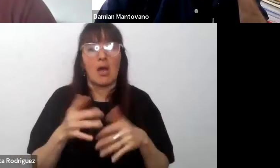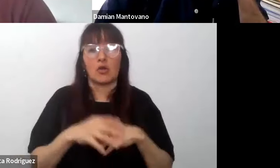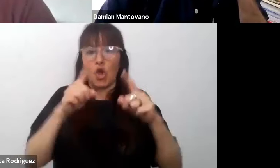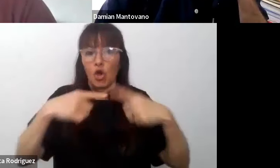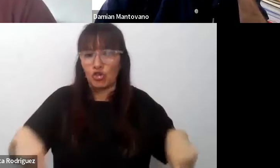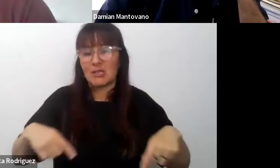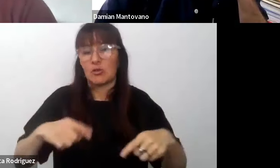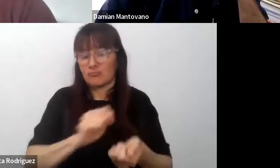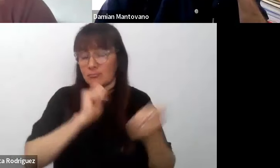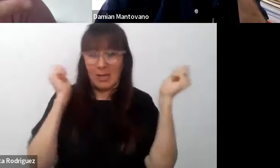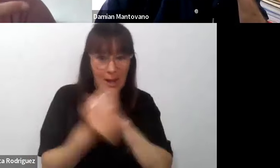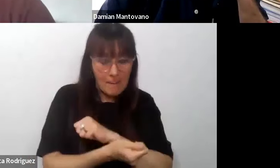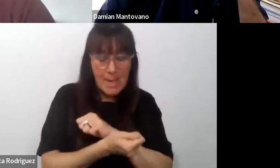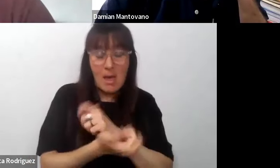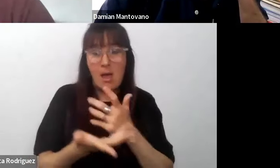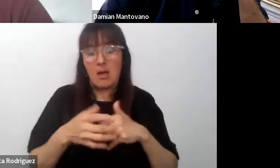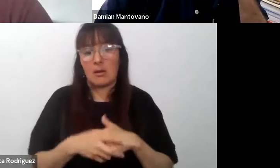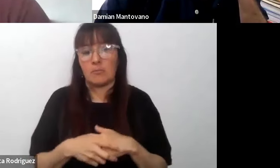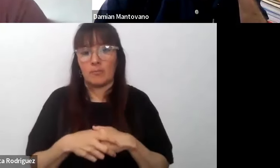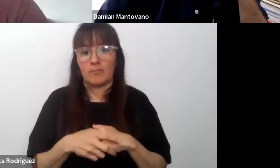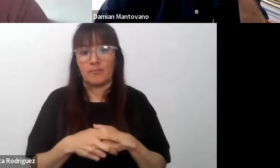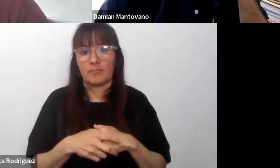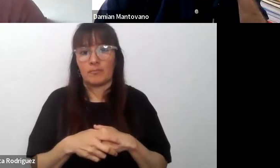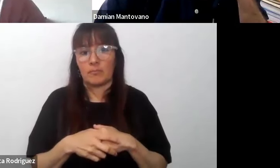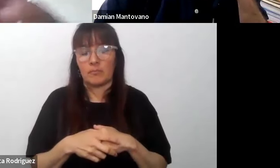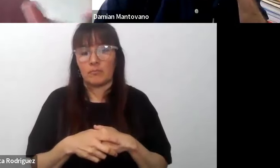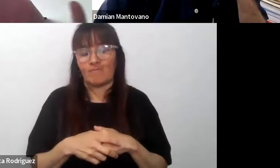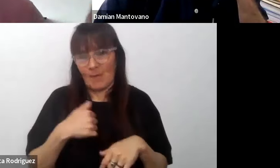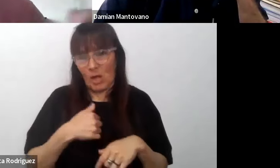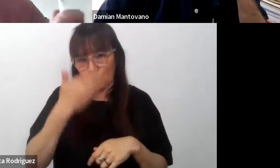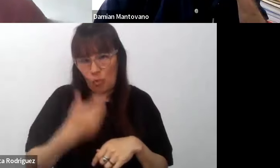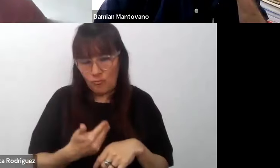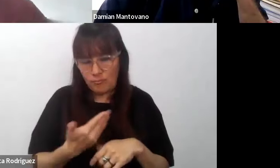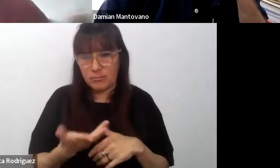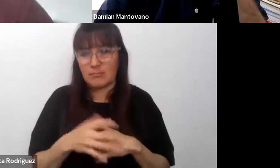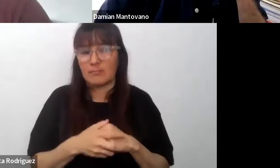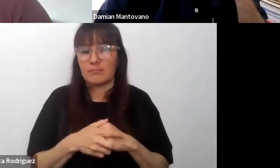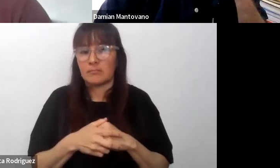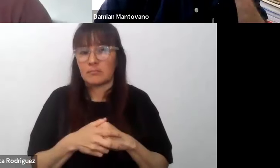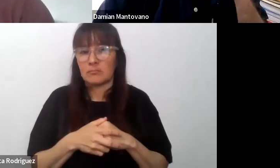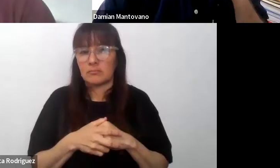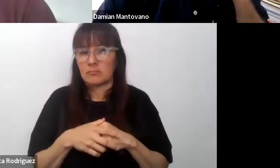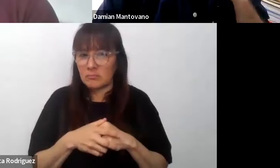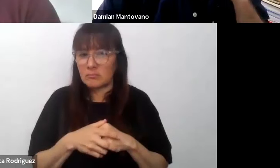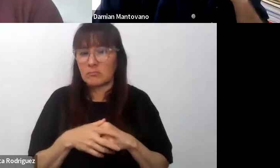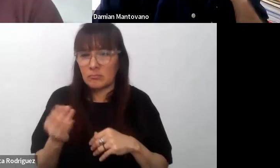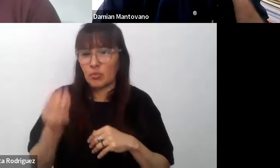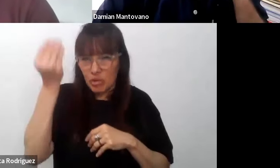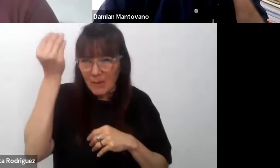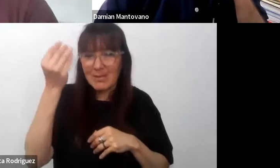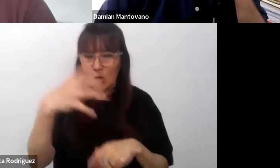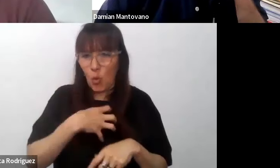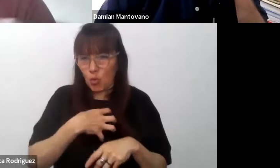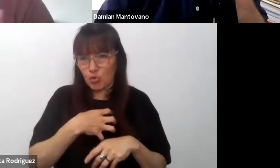en cuanto a lo que tiene que ver conmigo yo estuve muchas veces di un curso